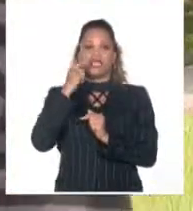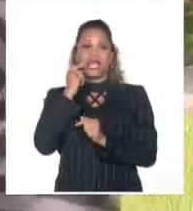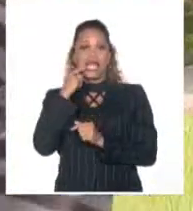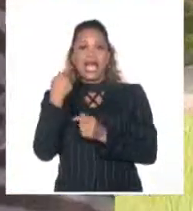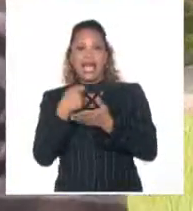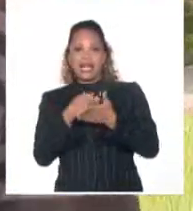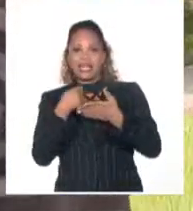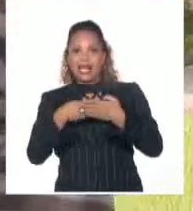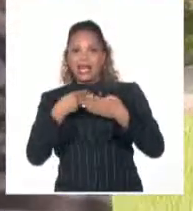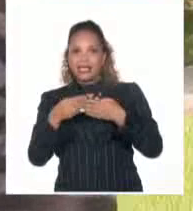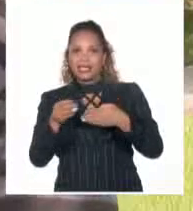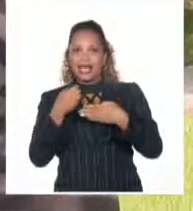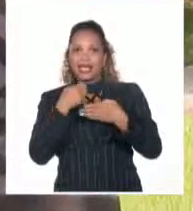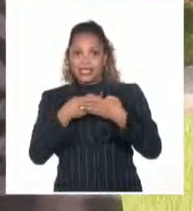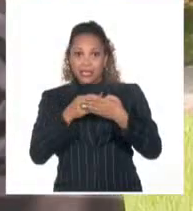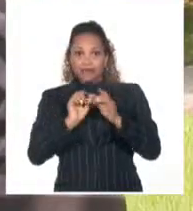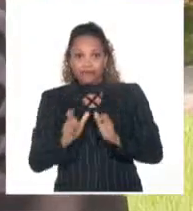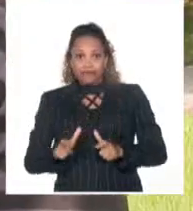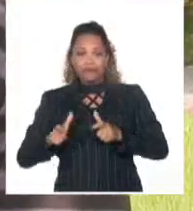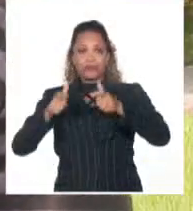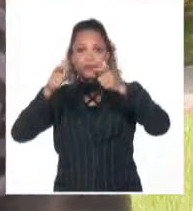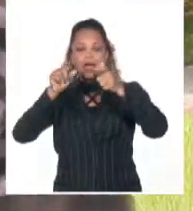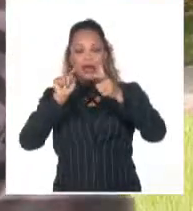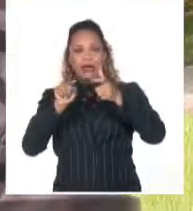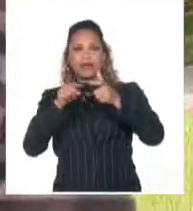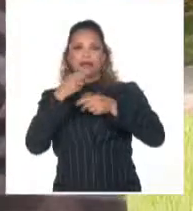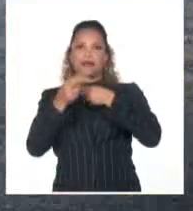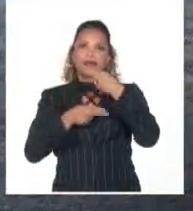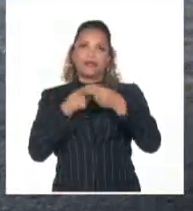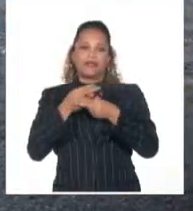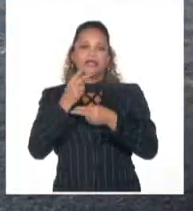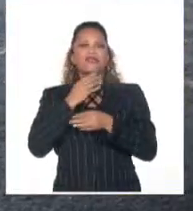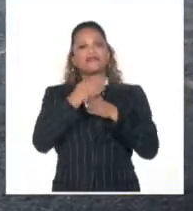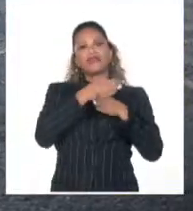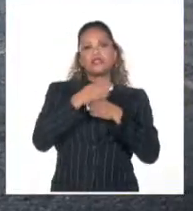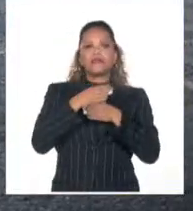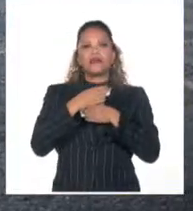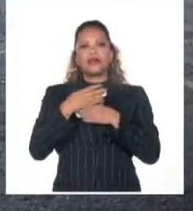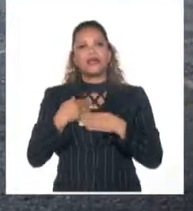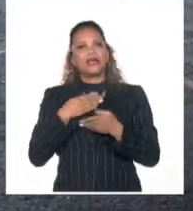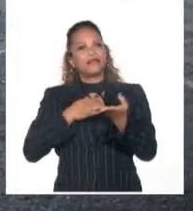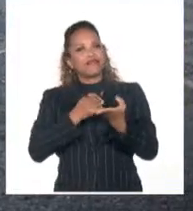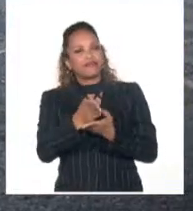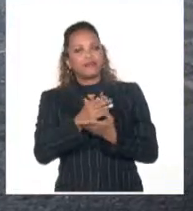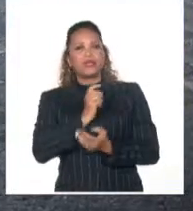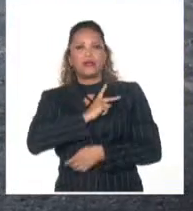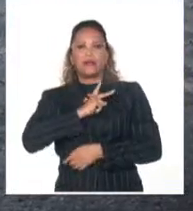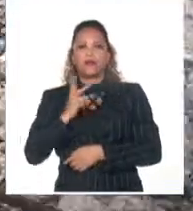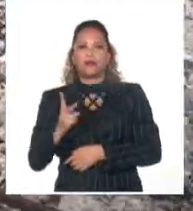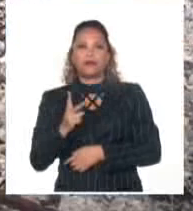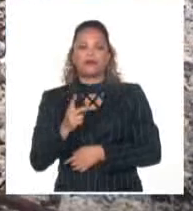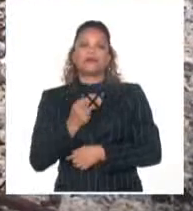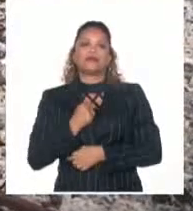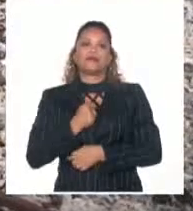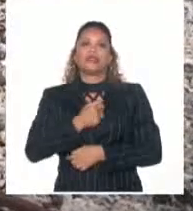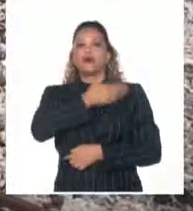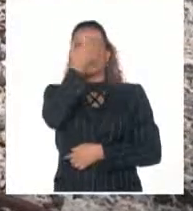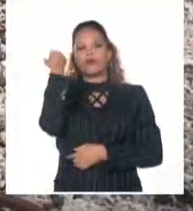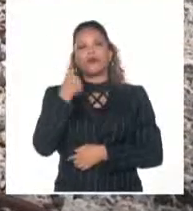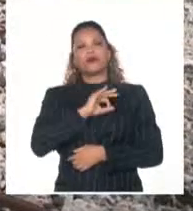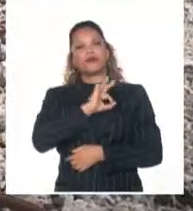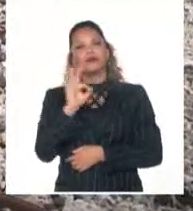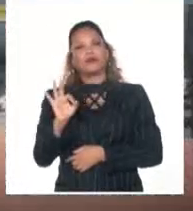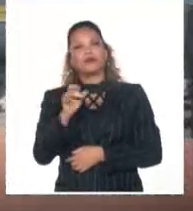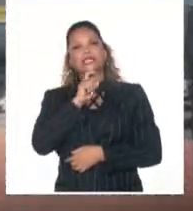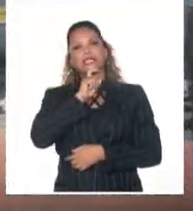tanque, la presencia, la constancia del balón. Pasarán cientos de años y será difícil que en algún espacio de